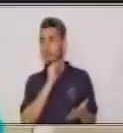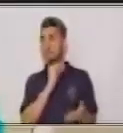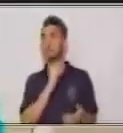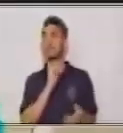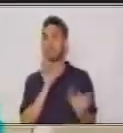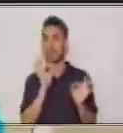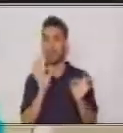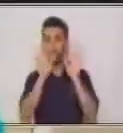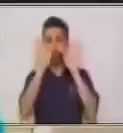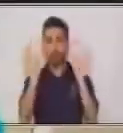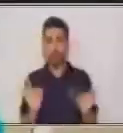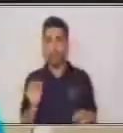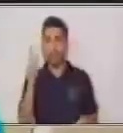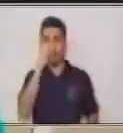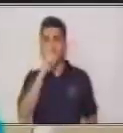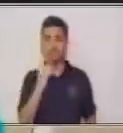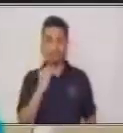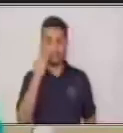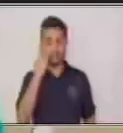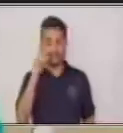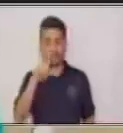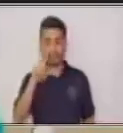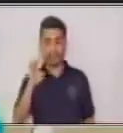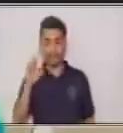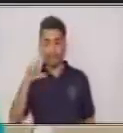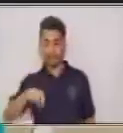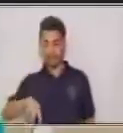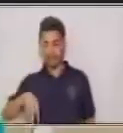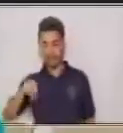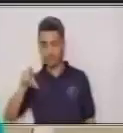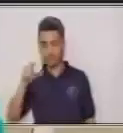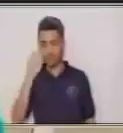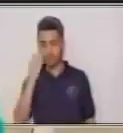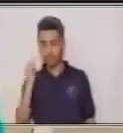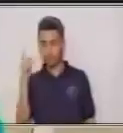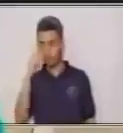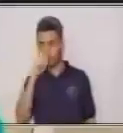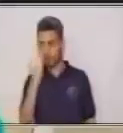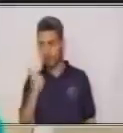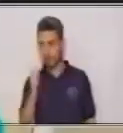de manera silenciosa. Bien, yo soy Juan.